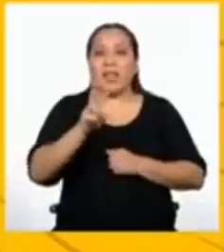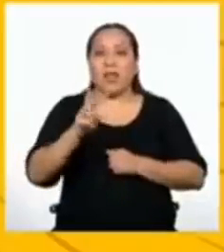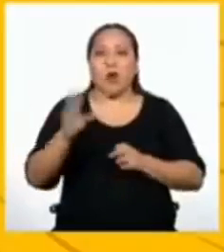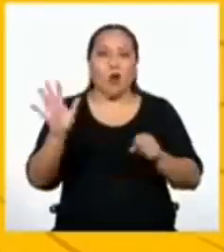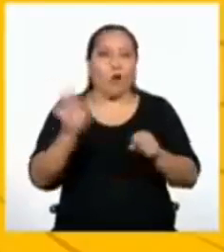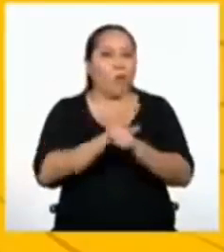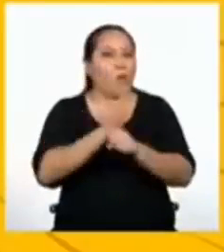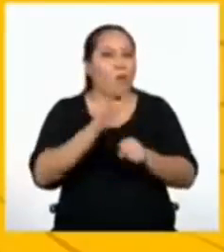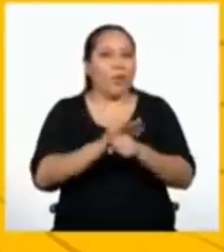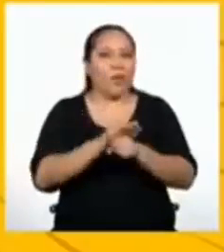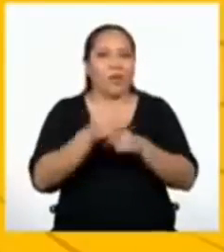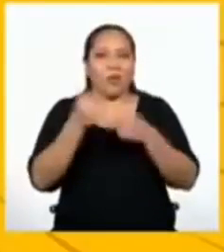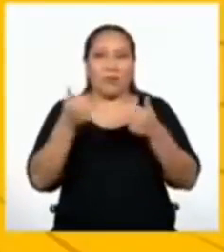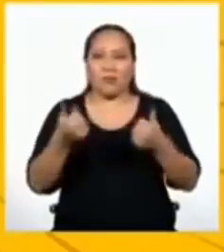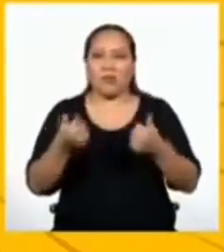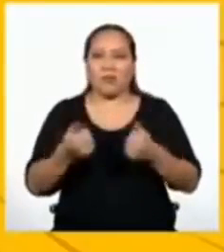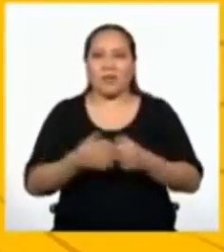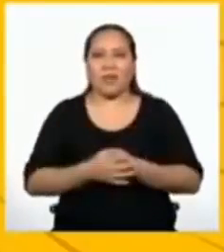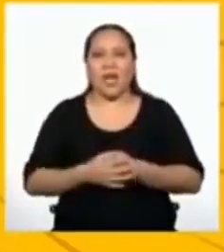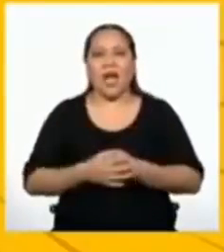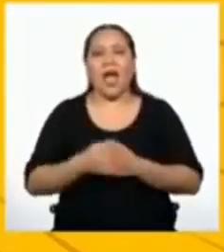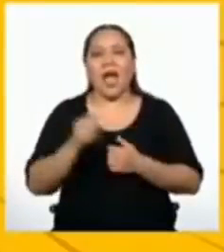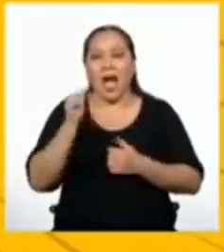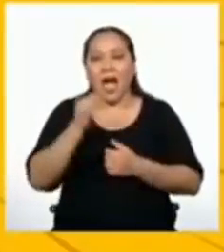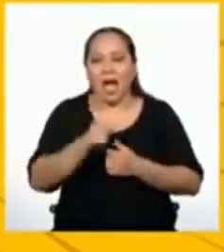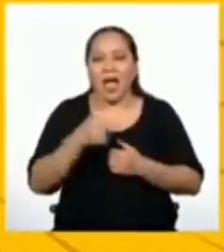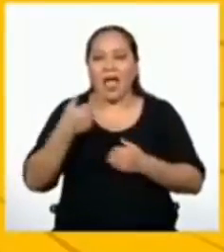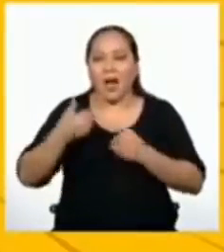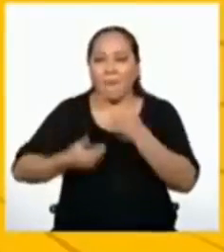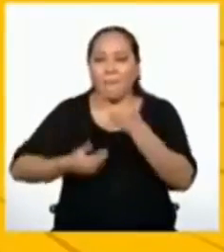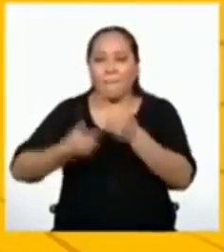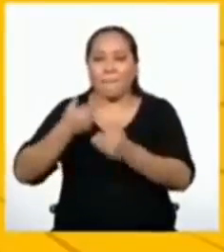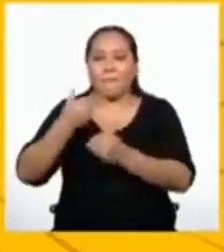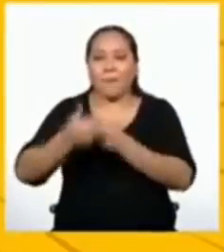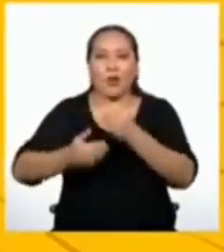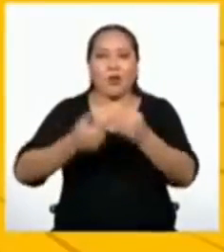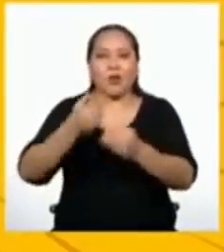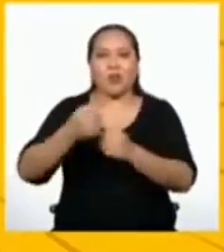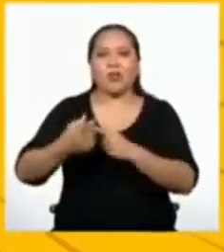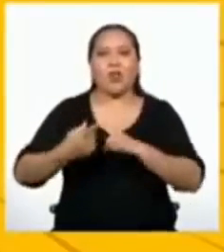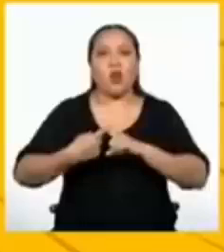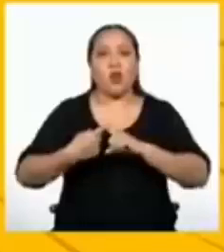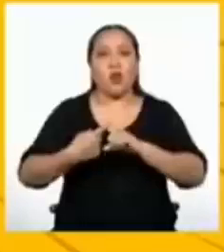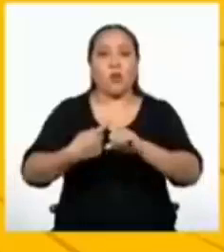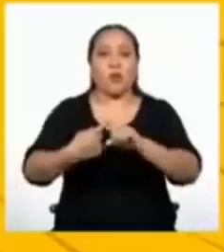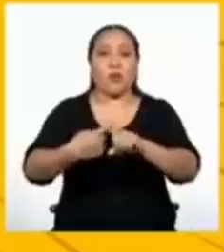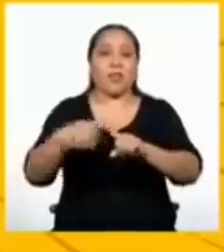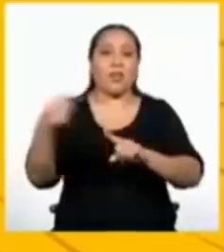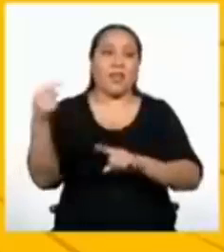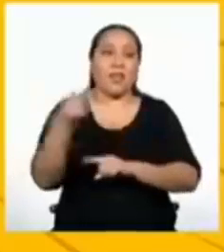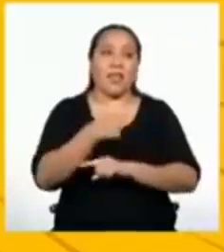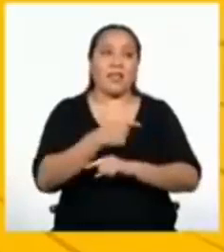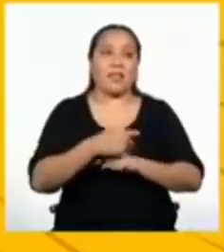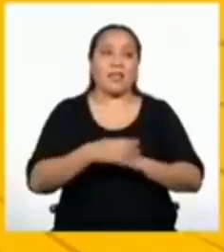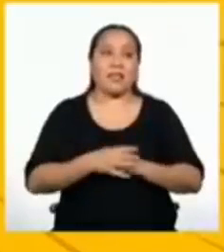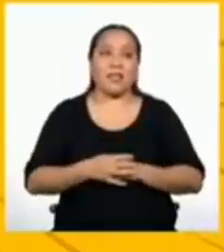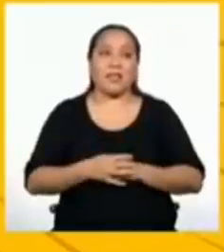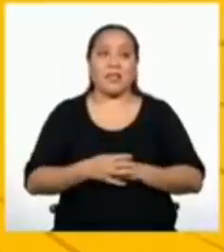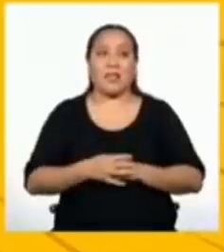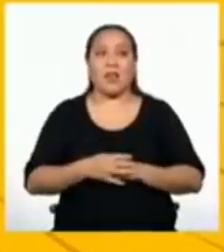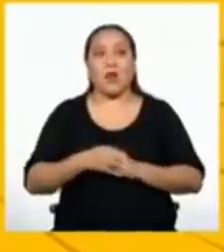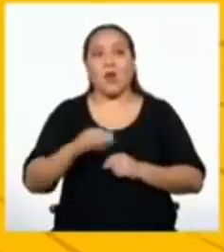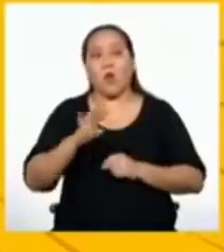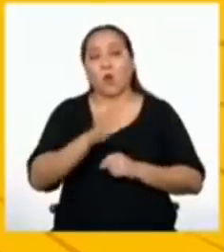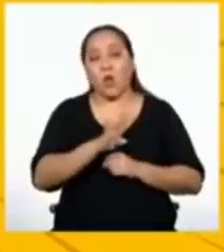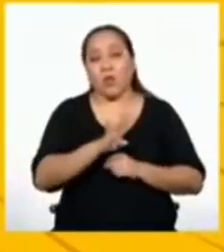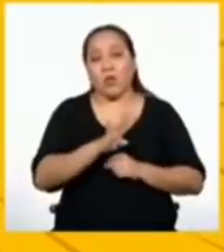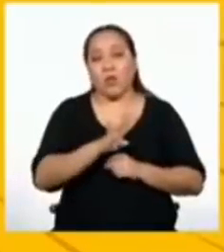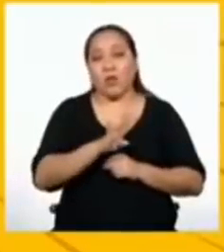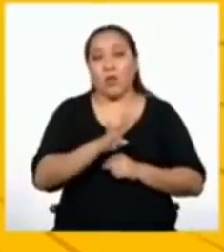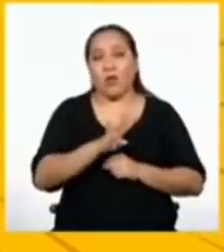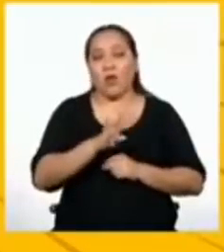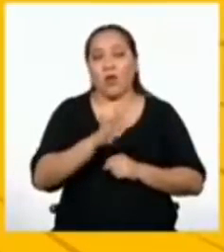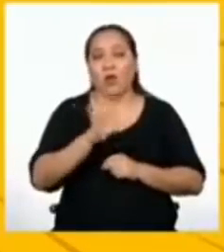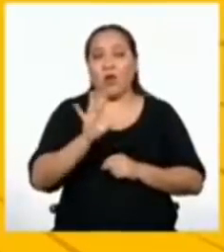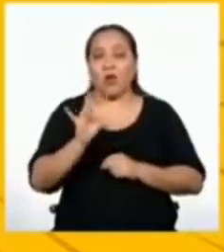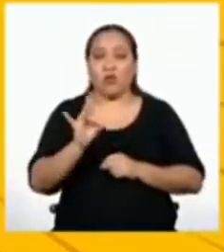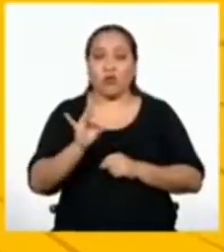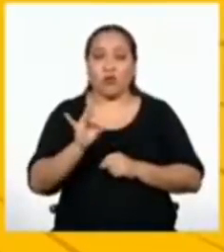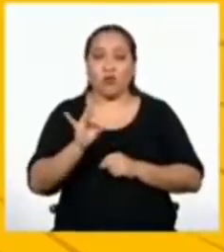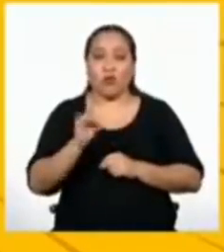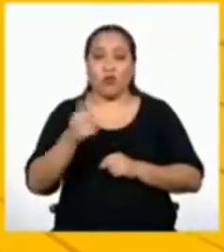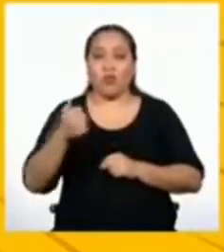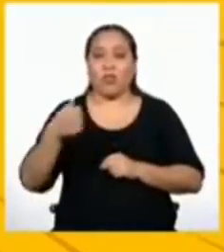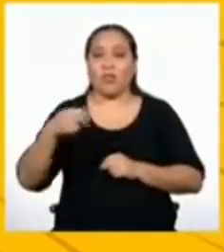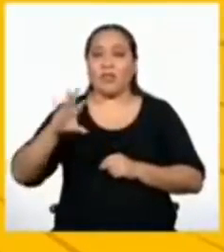tablero. Entonces, la progresión geométrica que da solución a este desafío es cuatro, ocho,